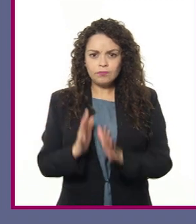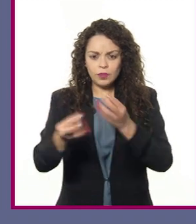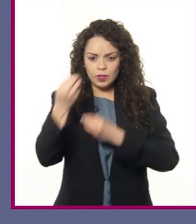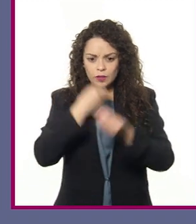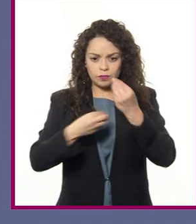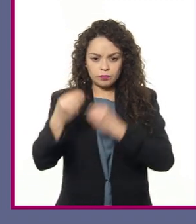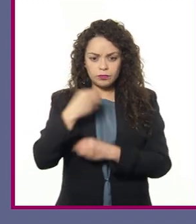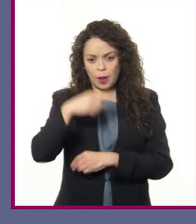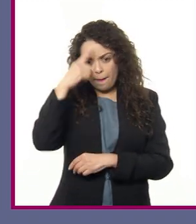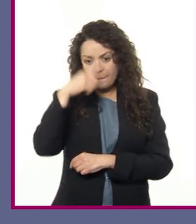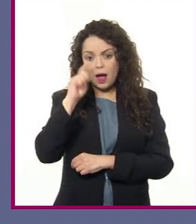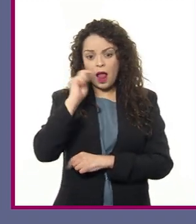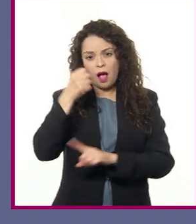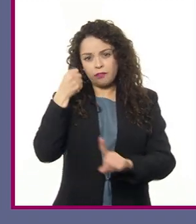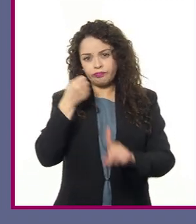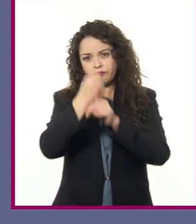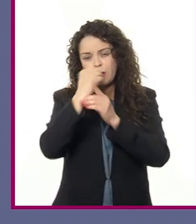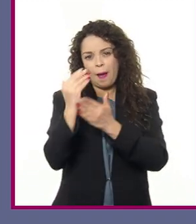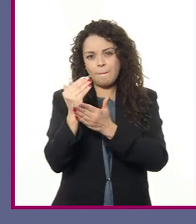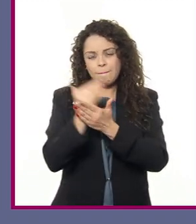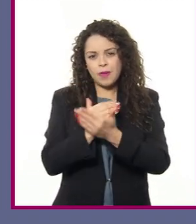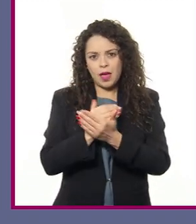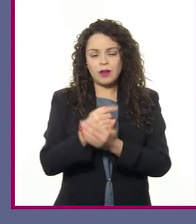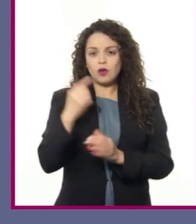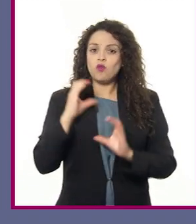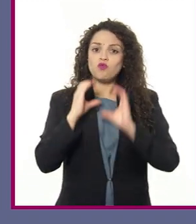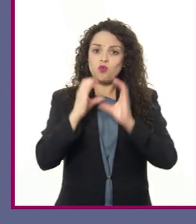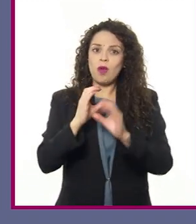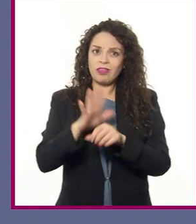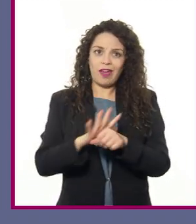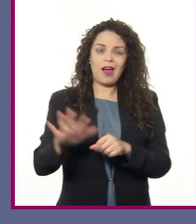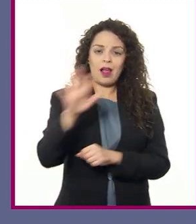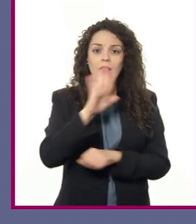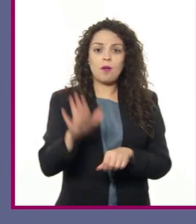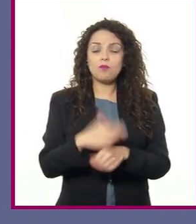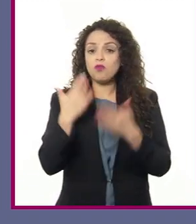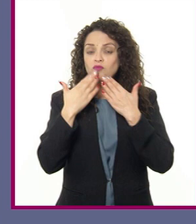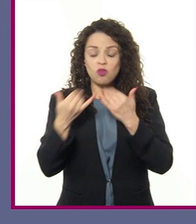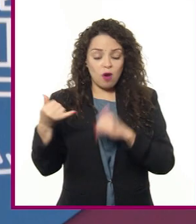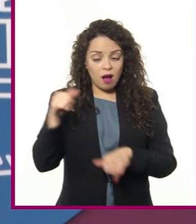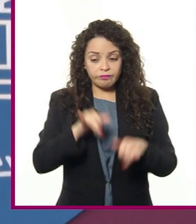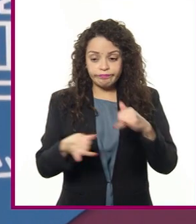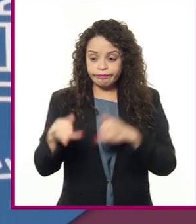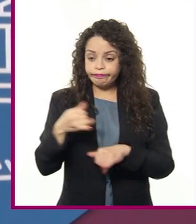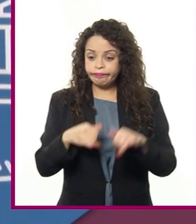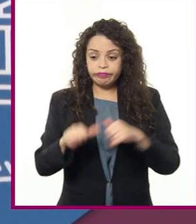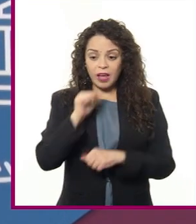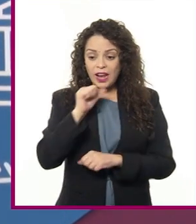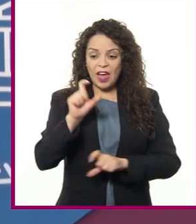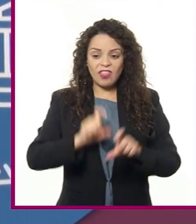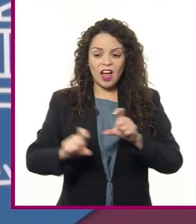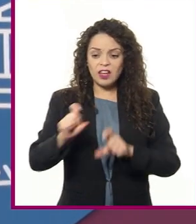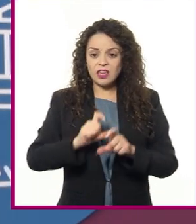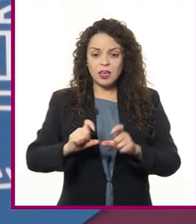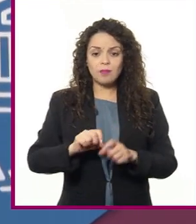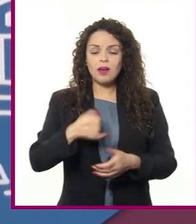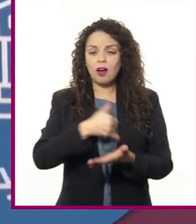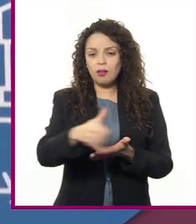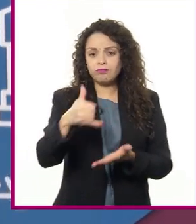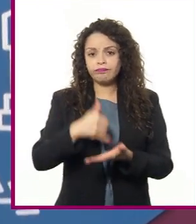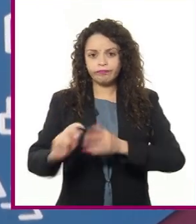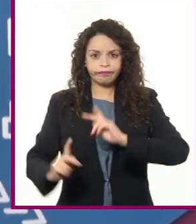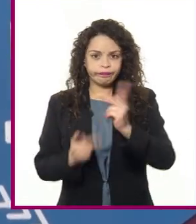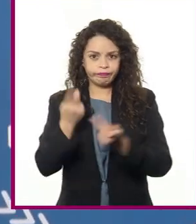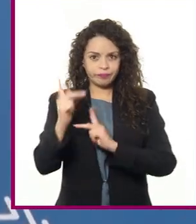impacto ambiental, pues se distingue por no agregar productos químicos a los cultivos. Y a todo esto, maestra,